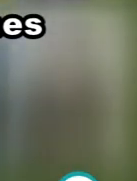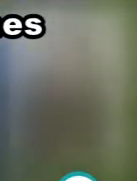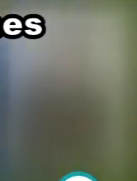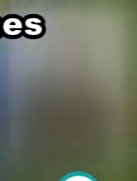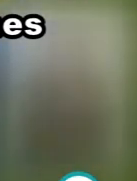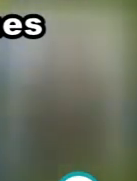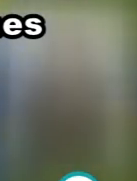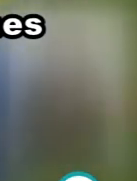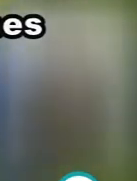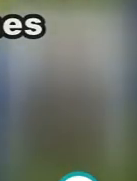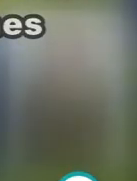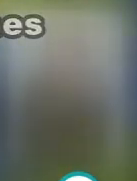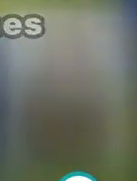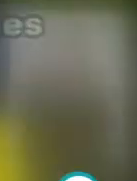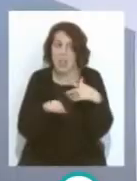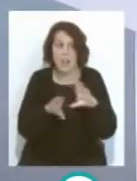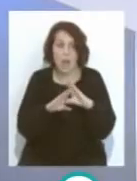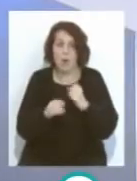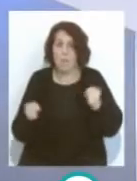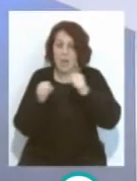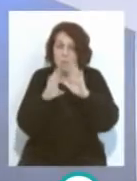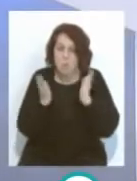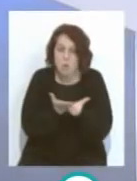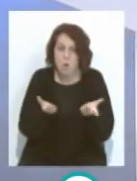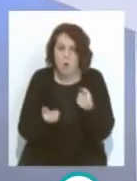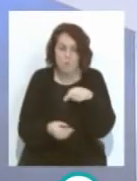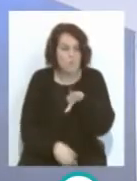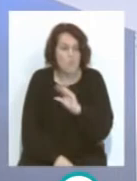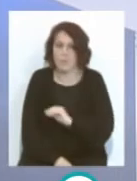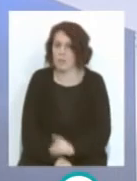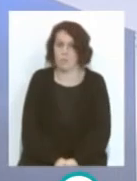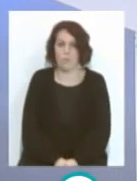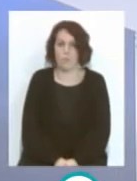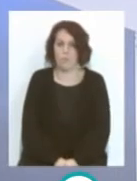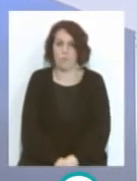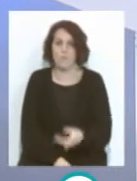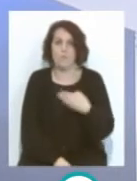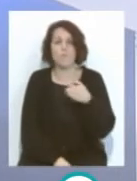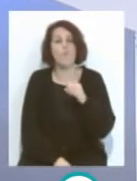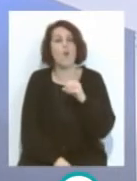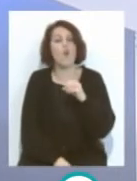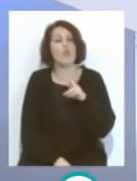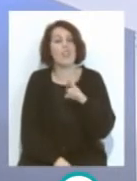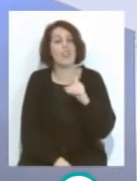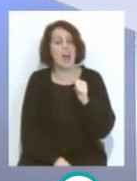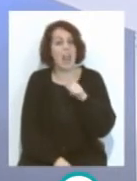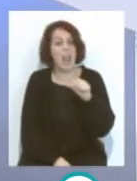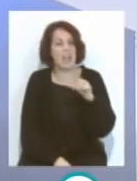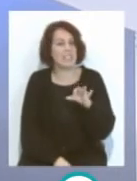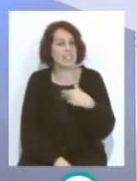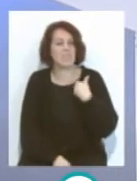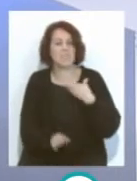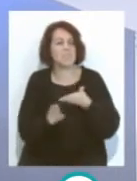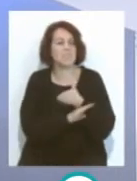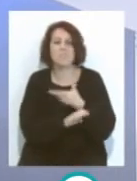hubiera metido el gol de la final de la Copa del Mundo. Entonces, eso es lo que no entendemos. ¿Y Bordalás a qué va? ¿A interesarse por